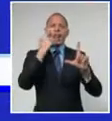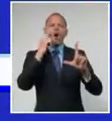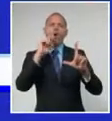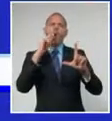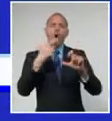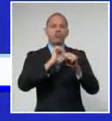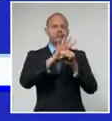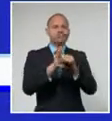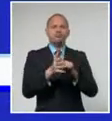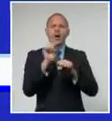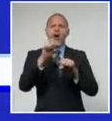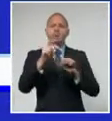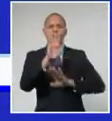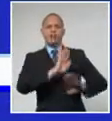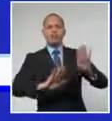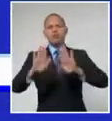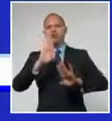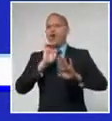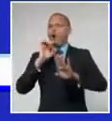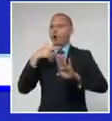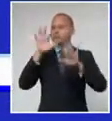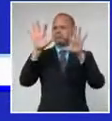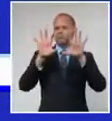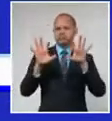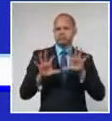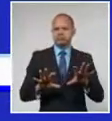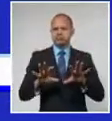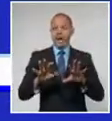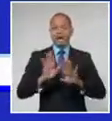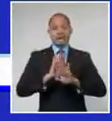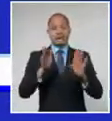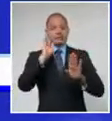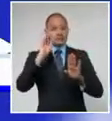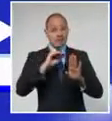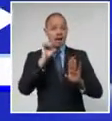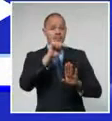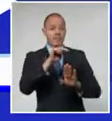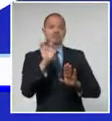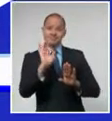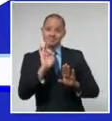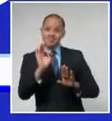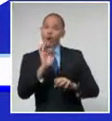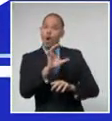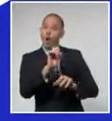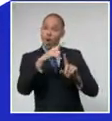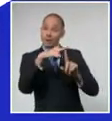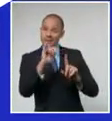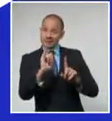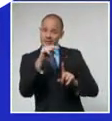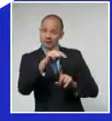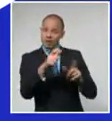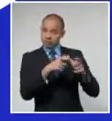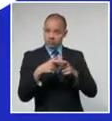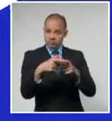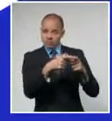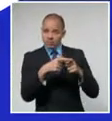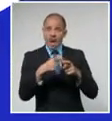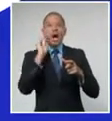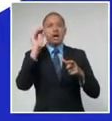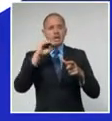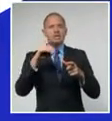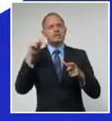uno de los países y regiones. A un año del centenario de la Organización Internacional del Trabajo, Cuba como país fundador